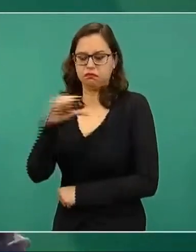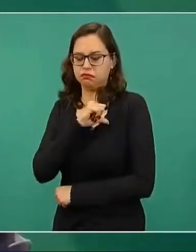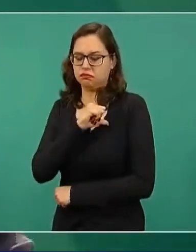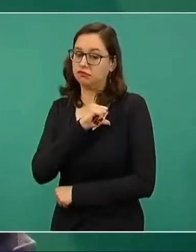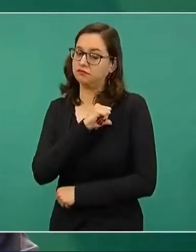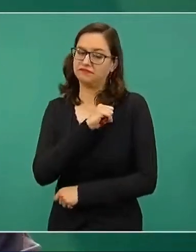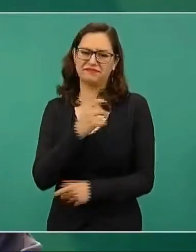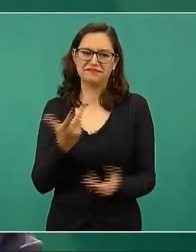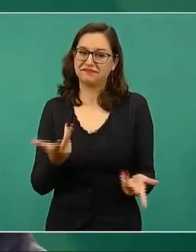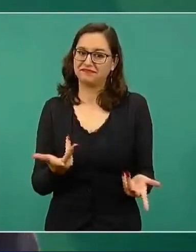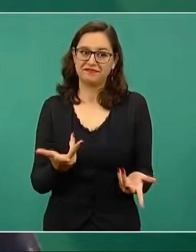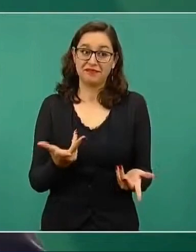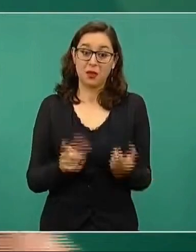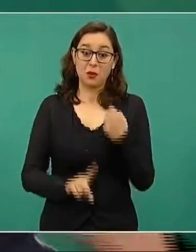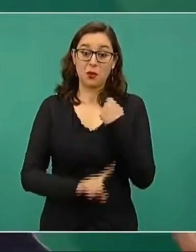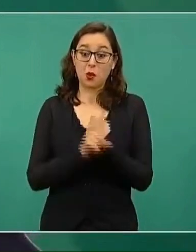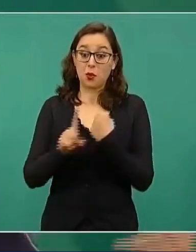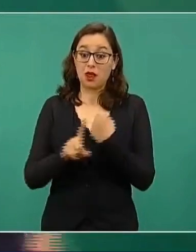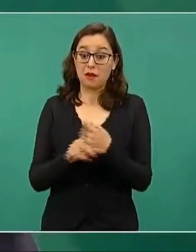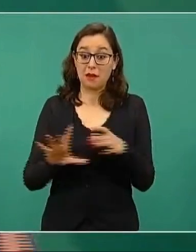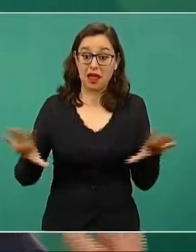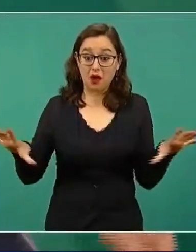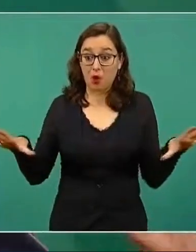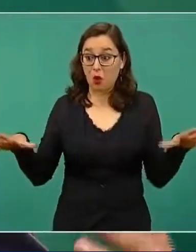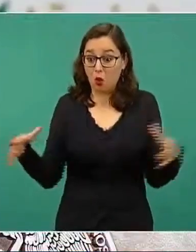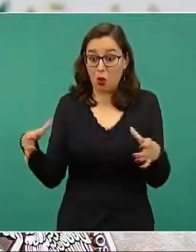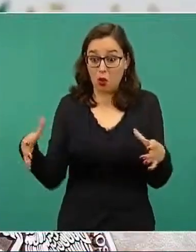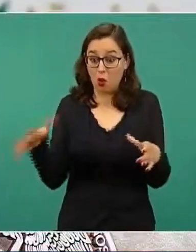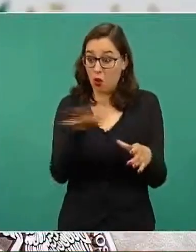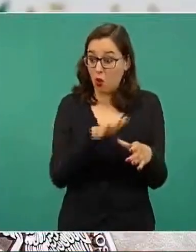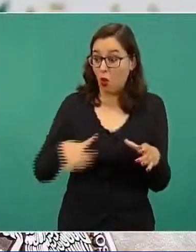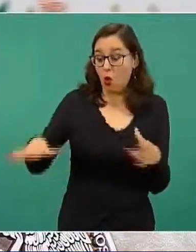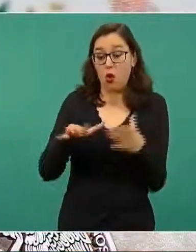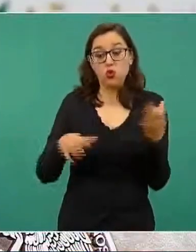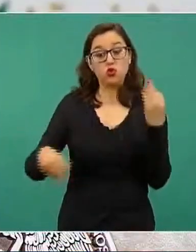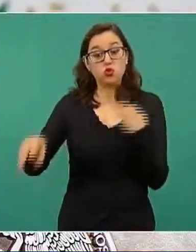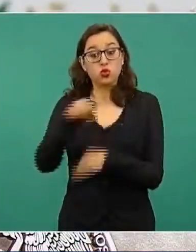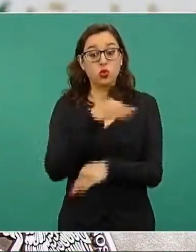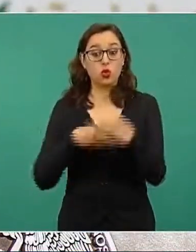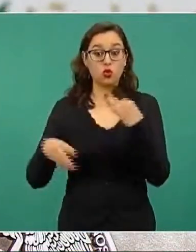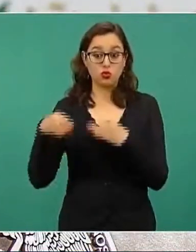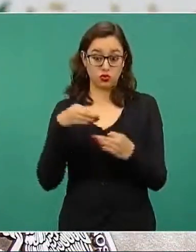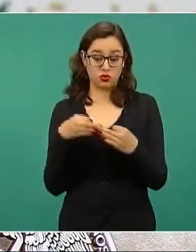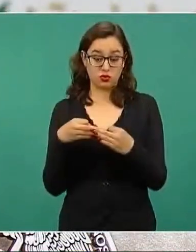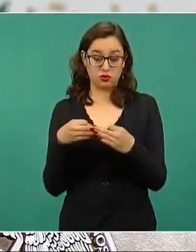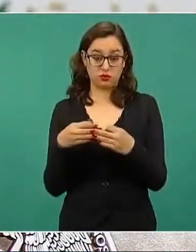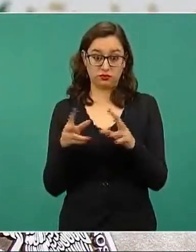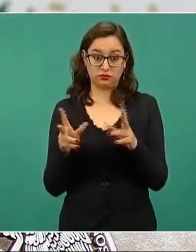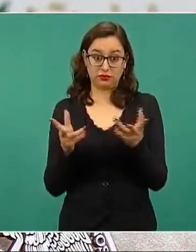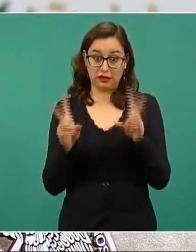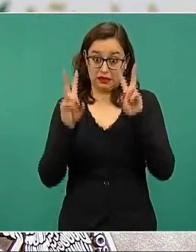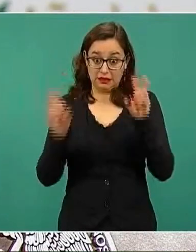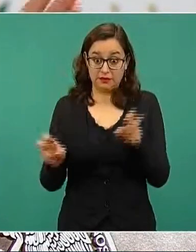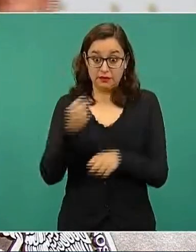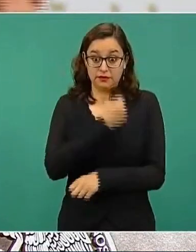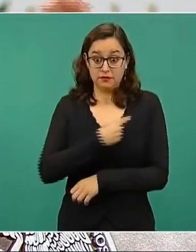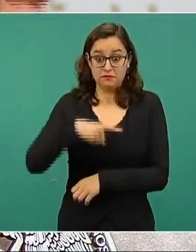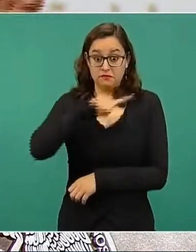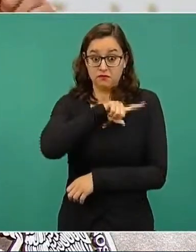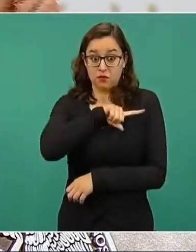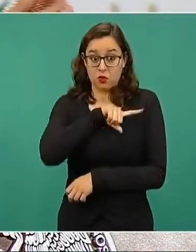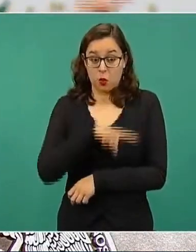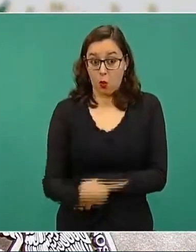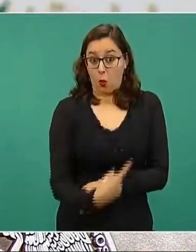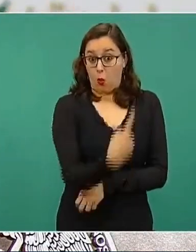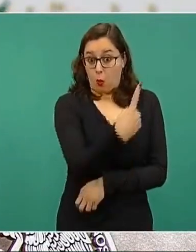lo expresamos, la salud pública es una materia donde interesa el bienestar colectivo, distinto